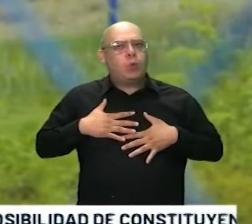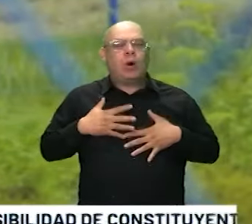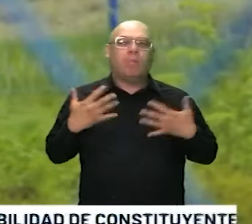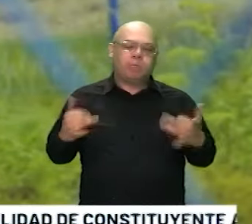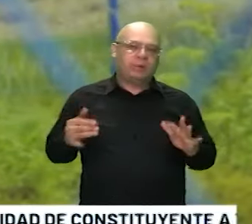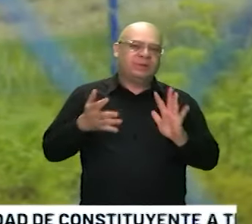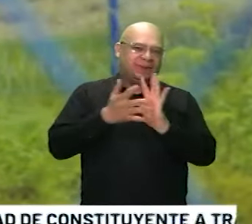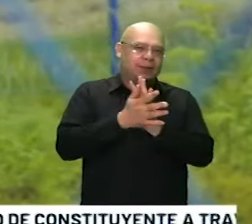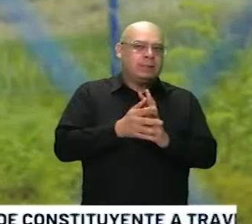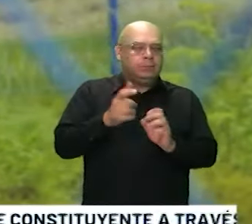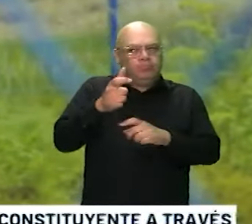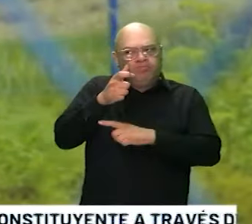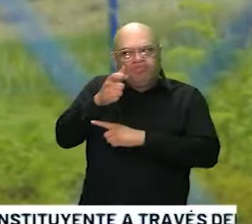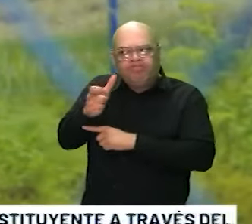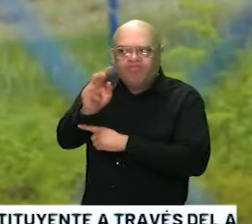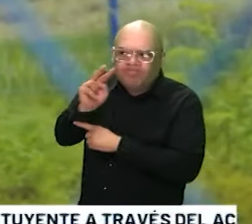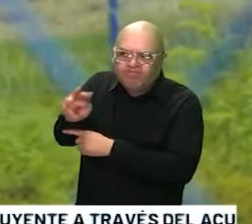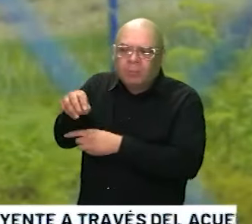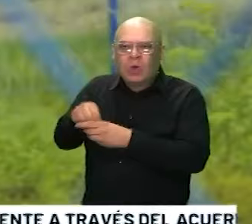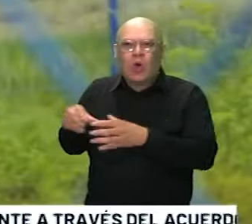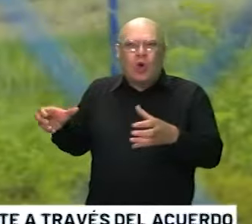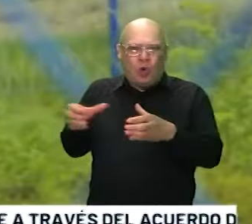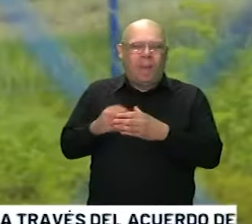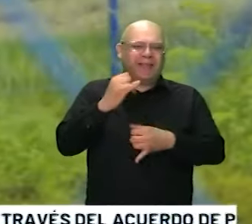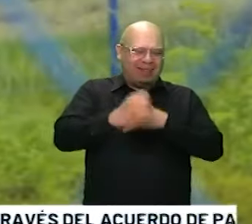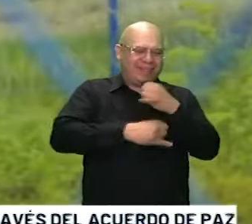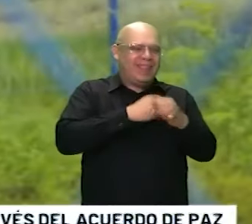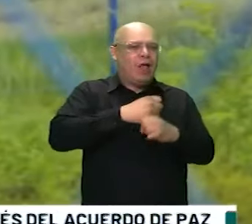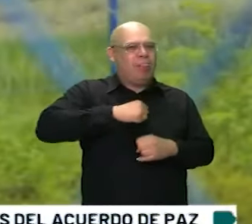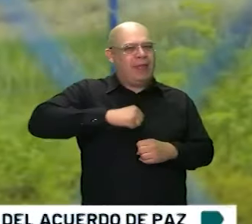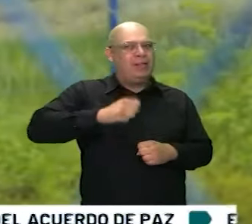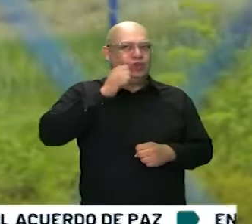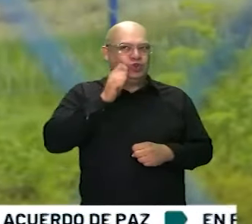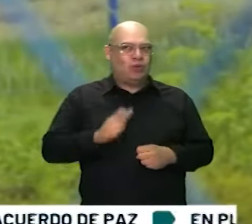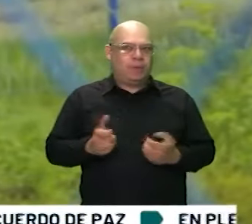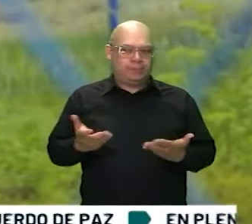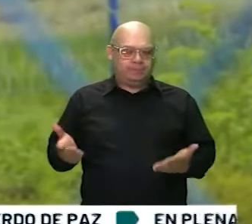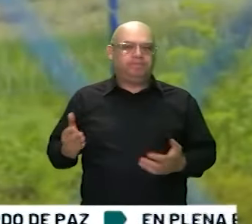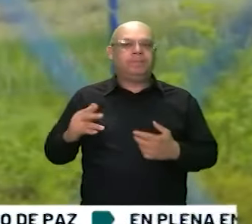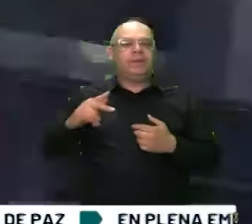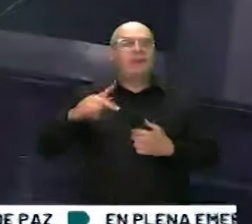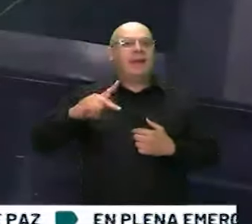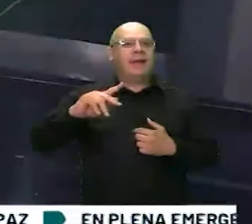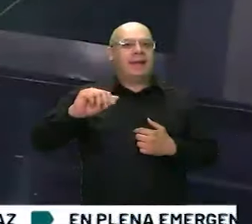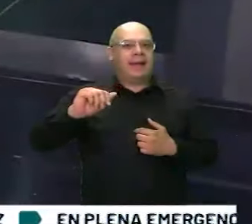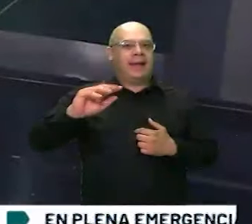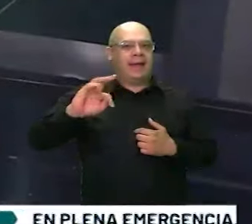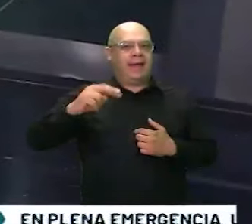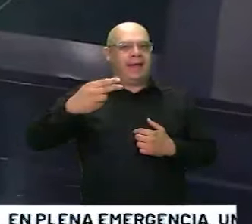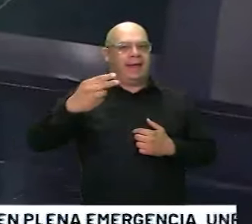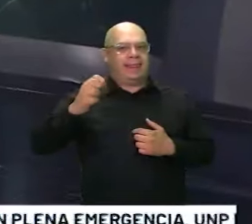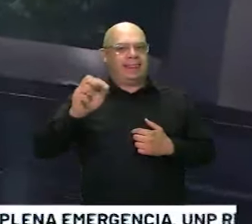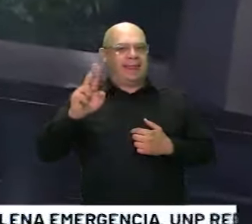Beurida Penitenciaria y la Comisión Internacional de Derechos Humanos. Caterina Octalvaro nos tiene todos los detalles adelante.